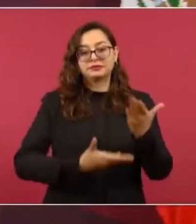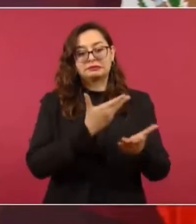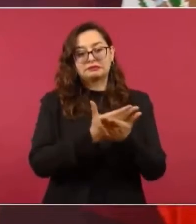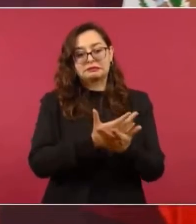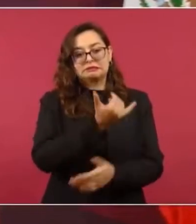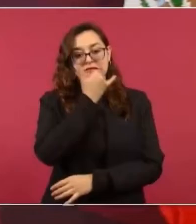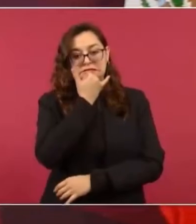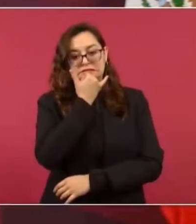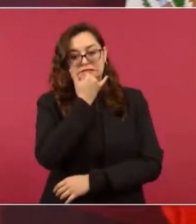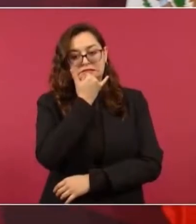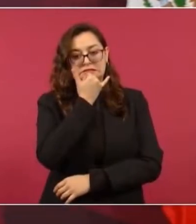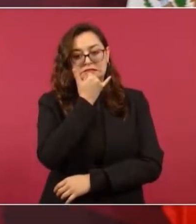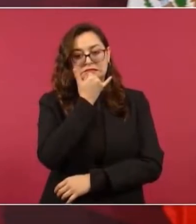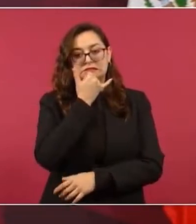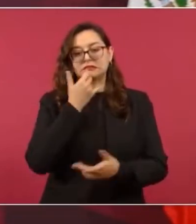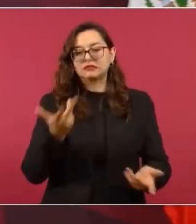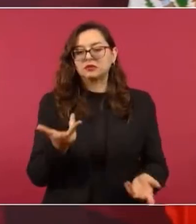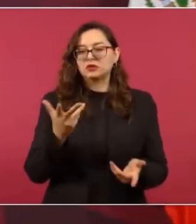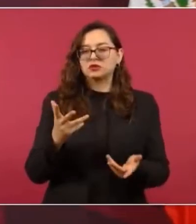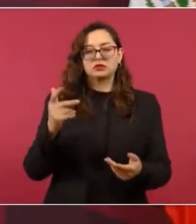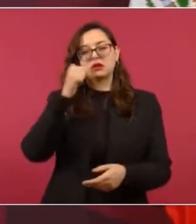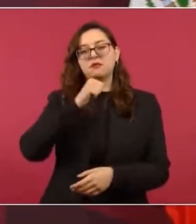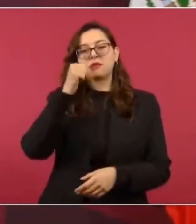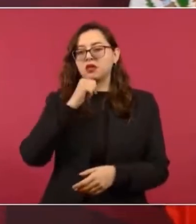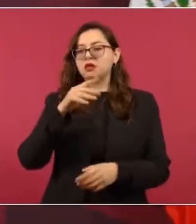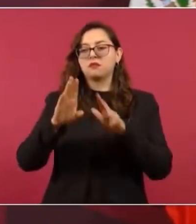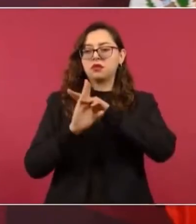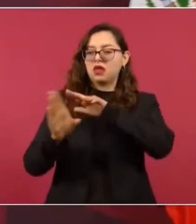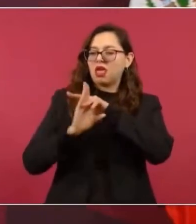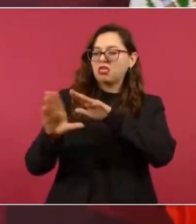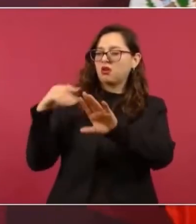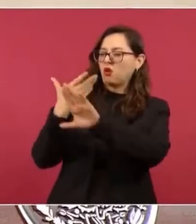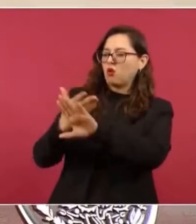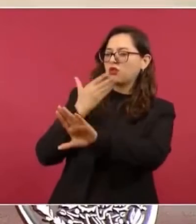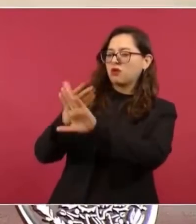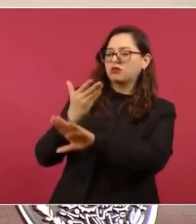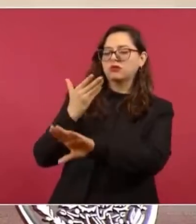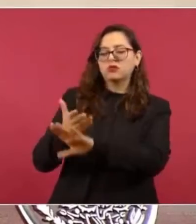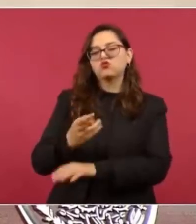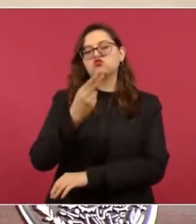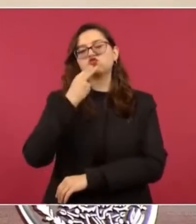antimigrante, es